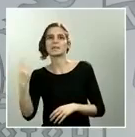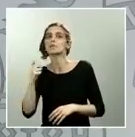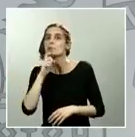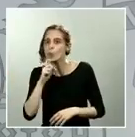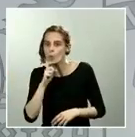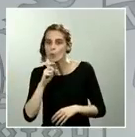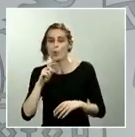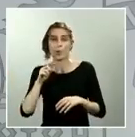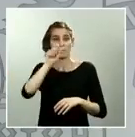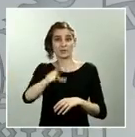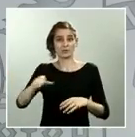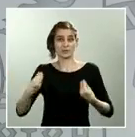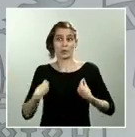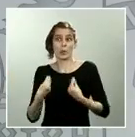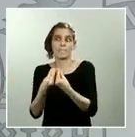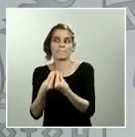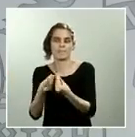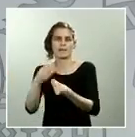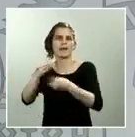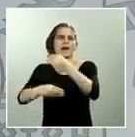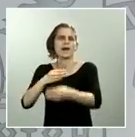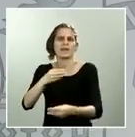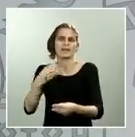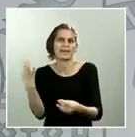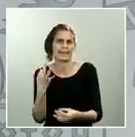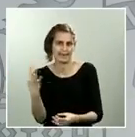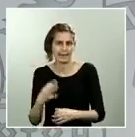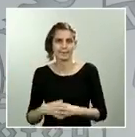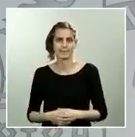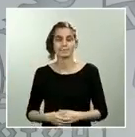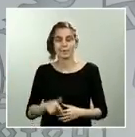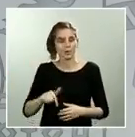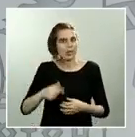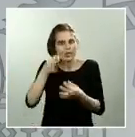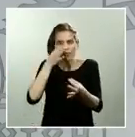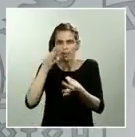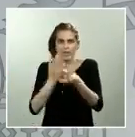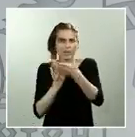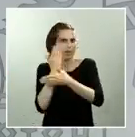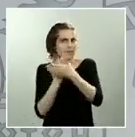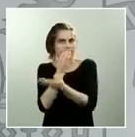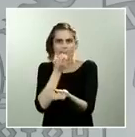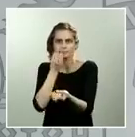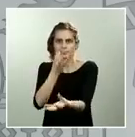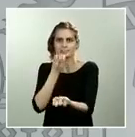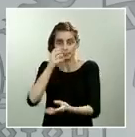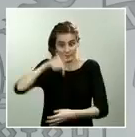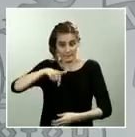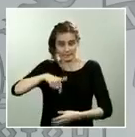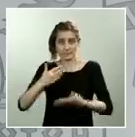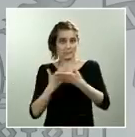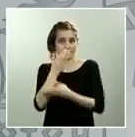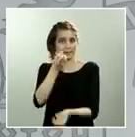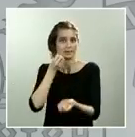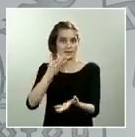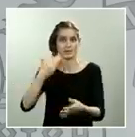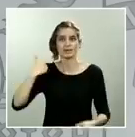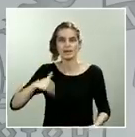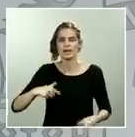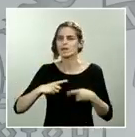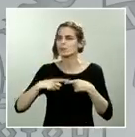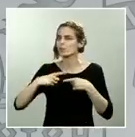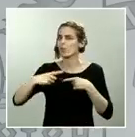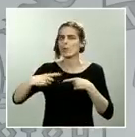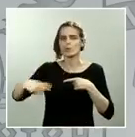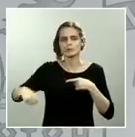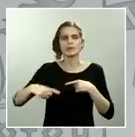dando de manera diaria que esta misma mañana se han rendido y que todos los días le podéis trasladar esta